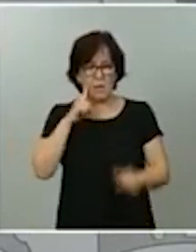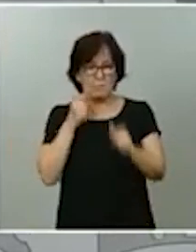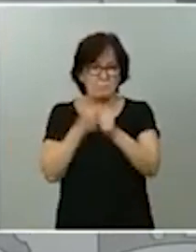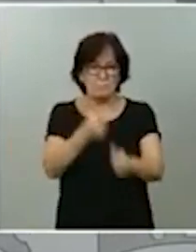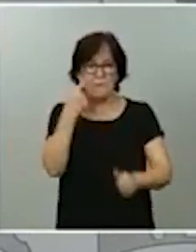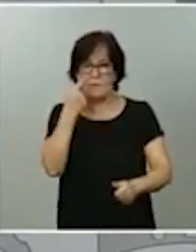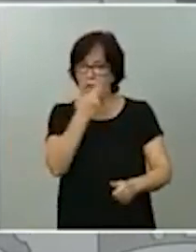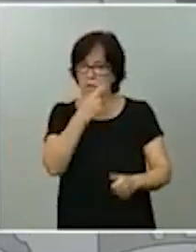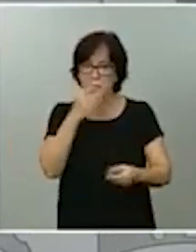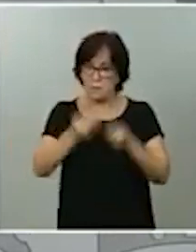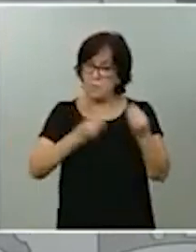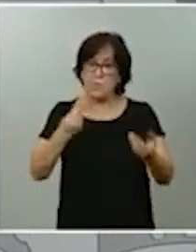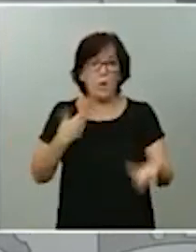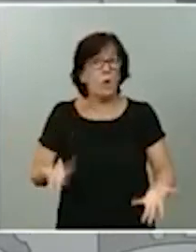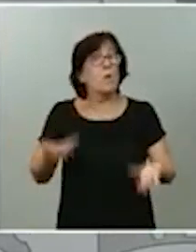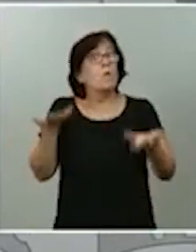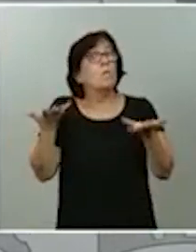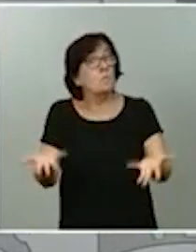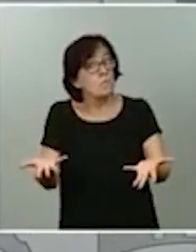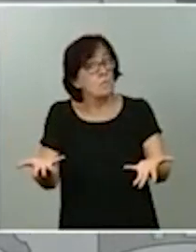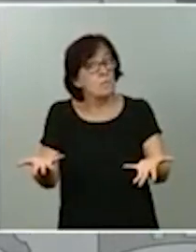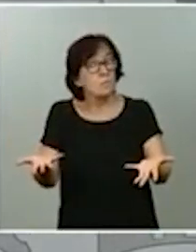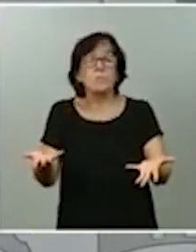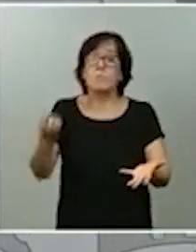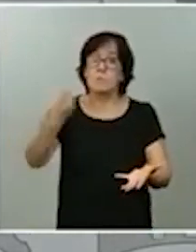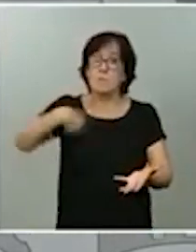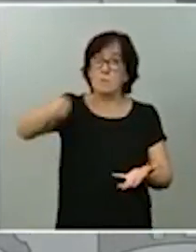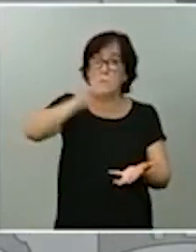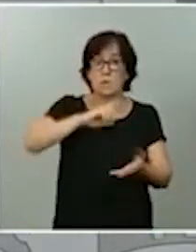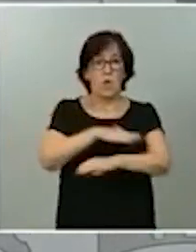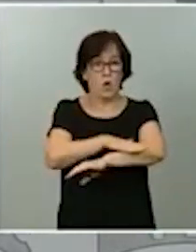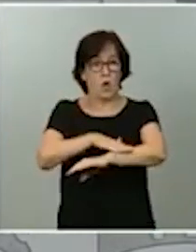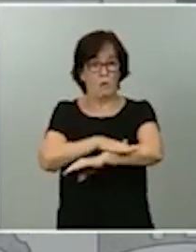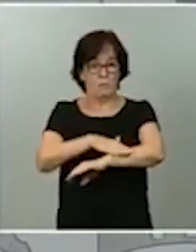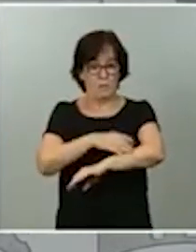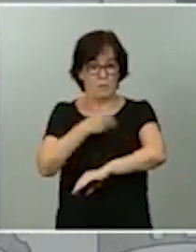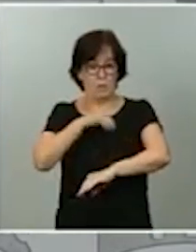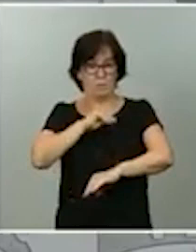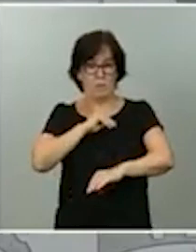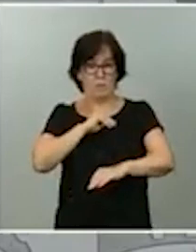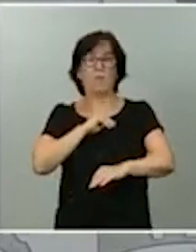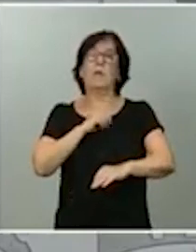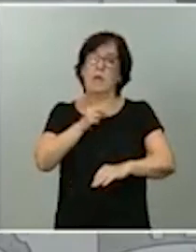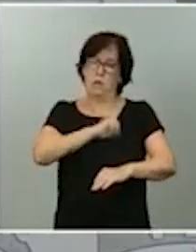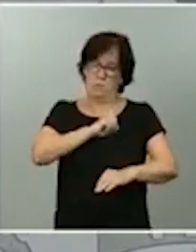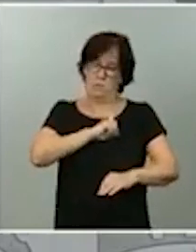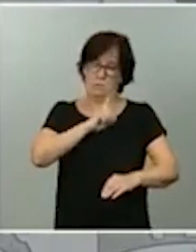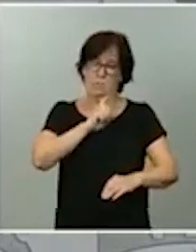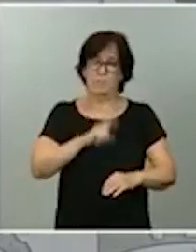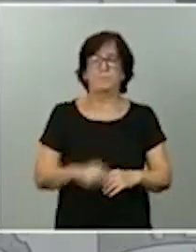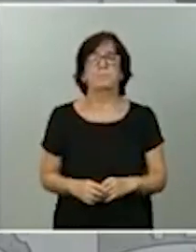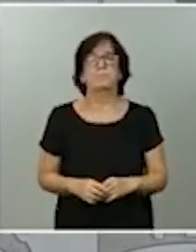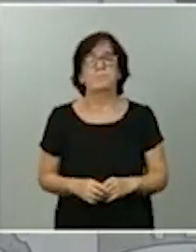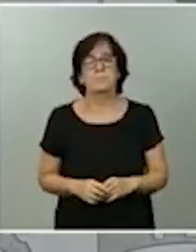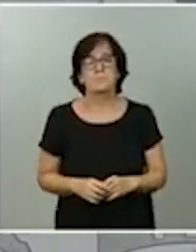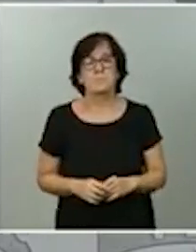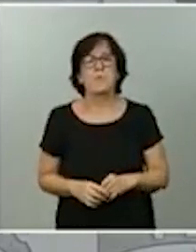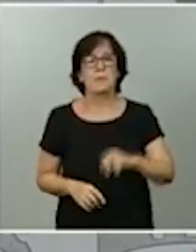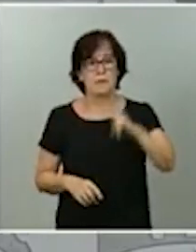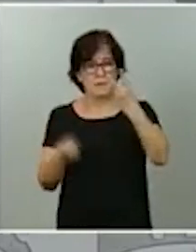tienen esta oferta, esta disposición del Gobierno de España y de las Fuerzas Armadas. En segundo lugar,